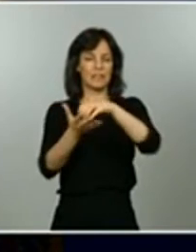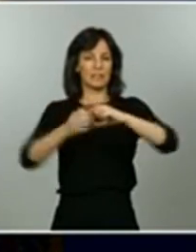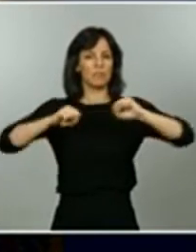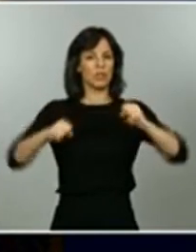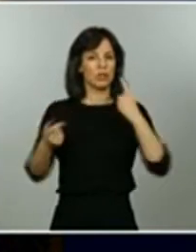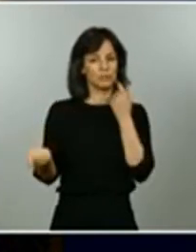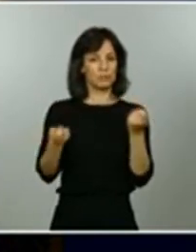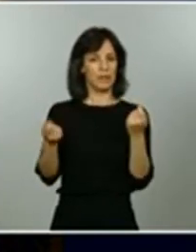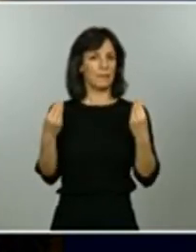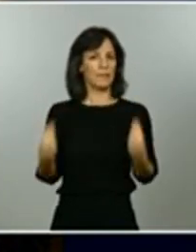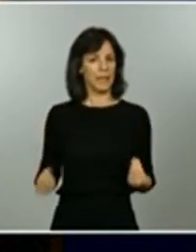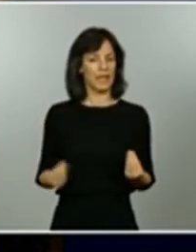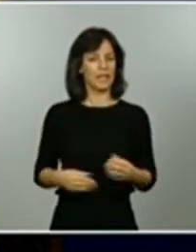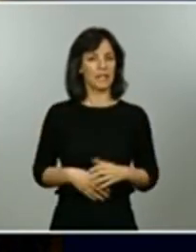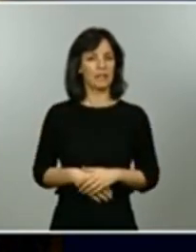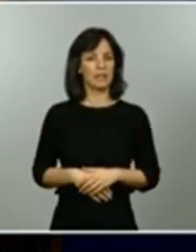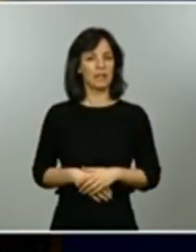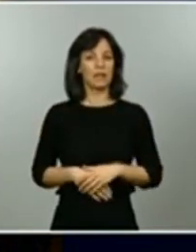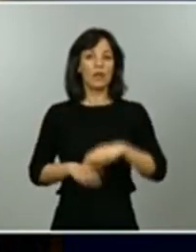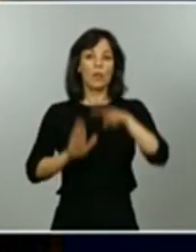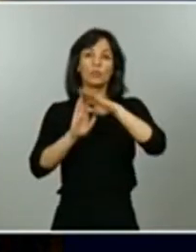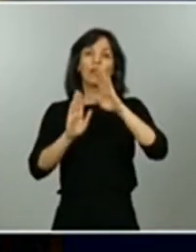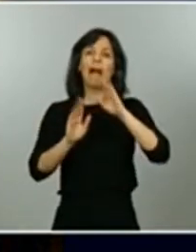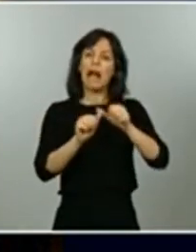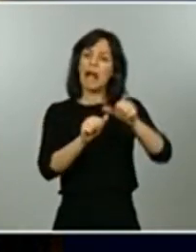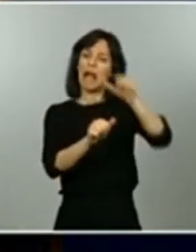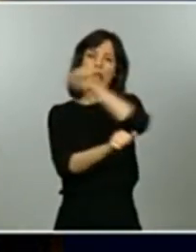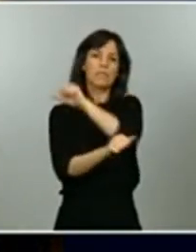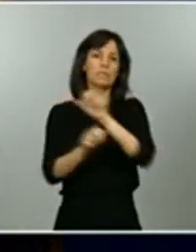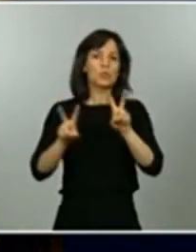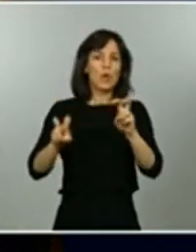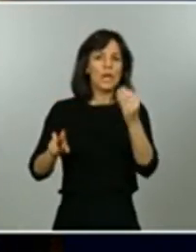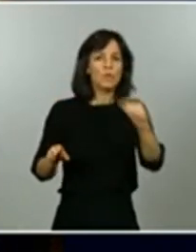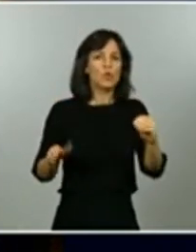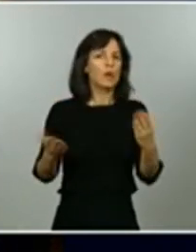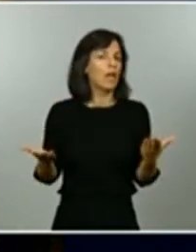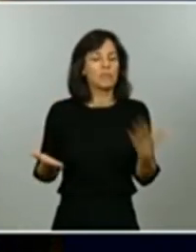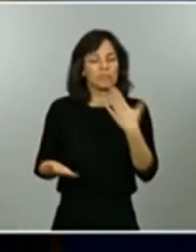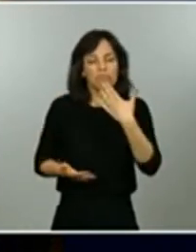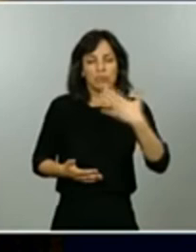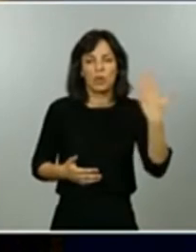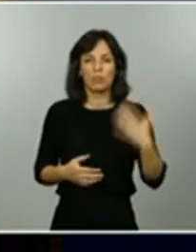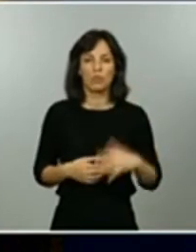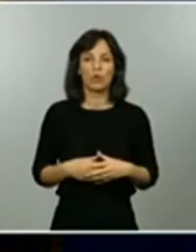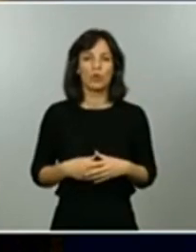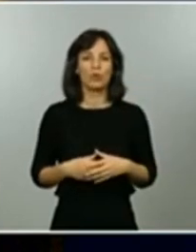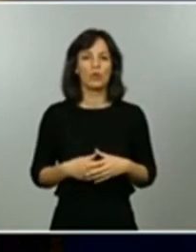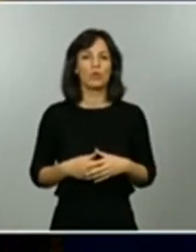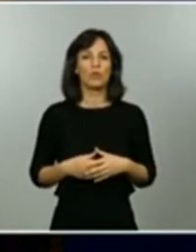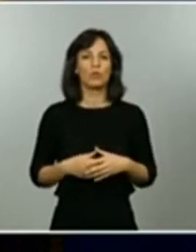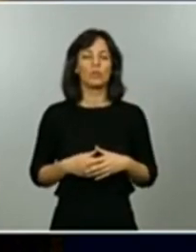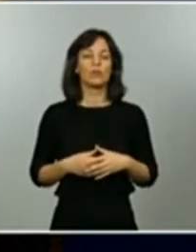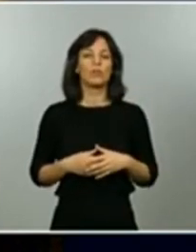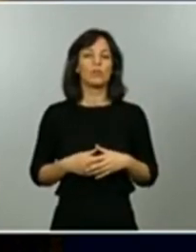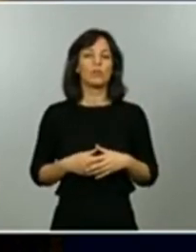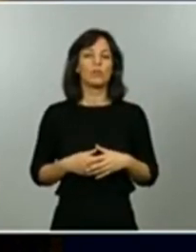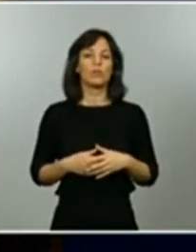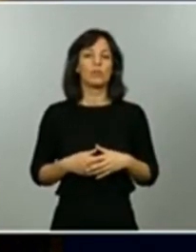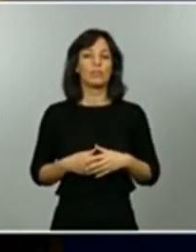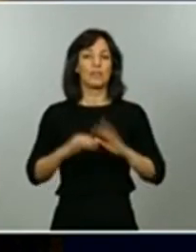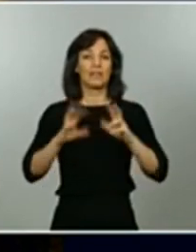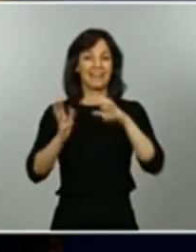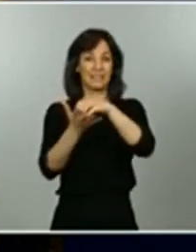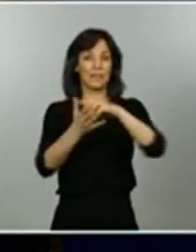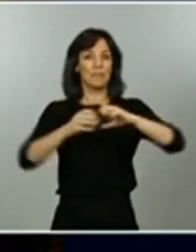hay respecto al protocolo que se venía aplicando hasta el momento por ejemplo será obligatoria la medicalización de las residencias de mayores